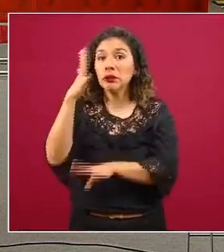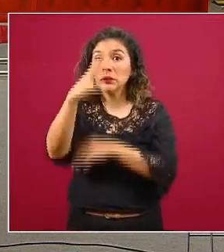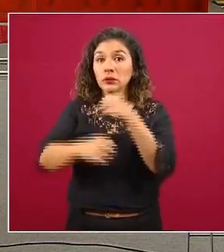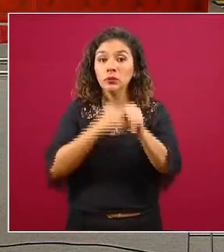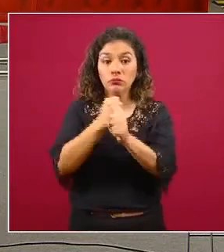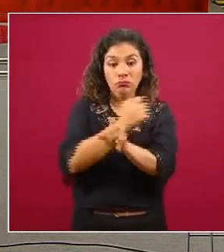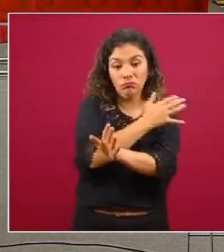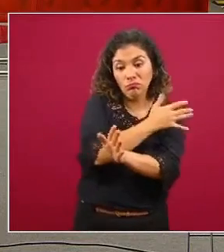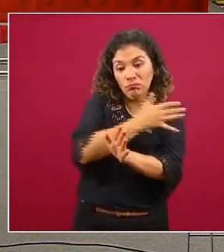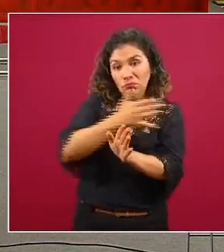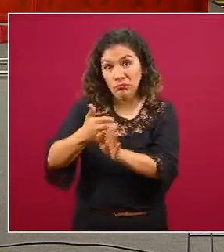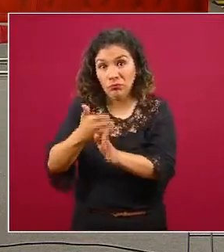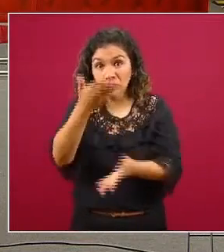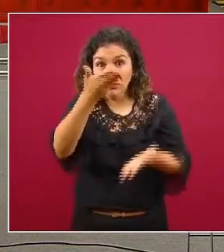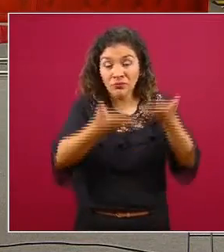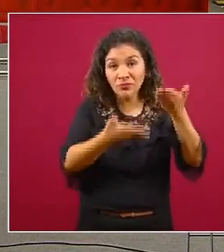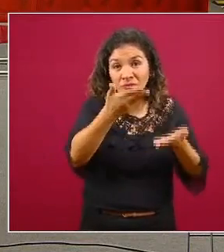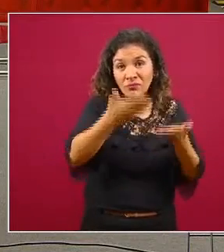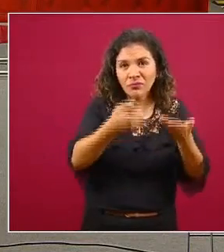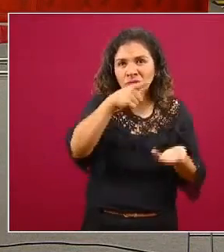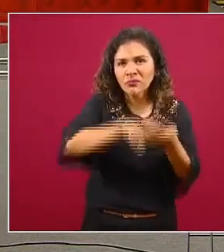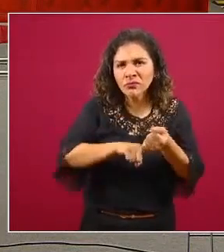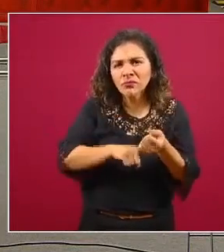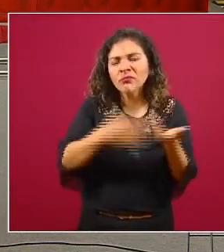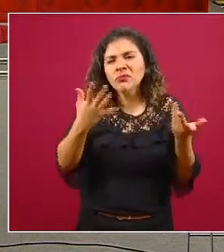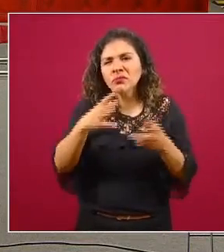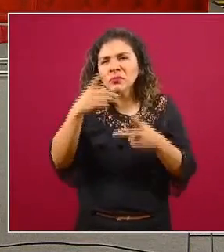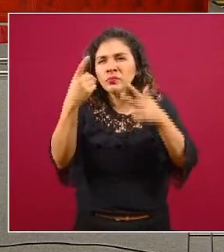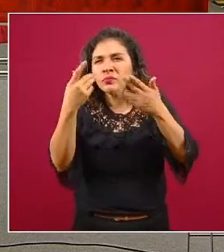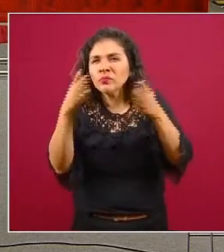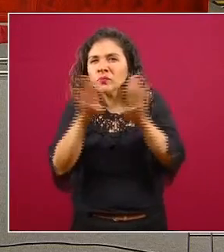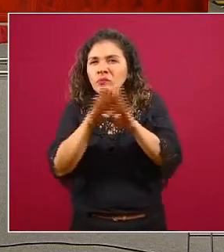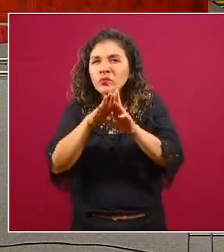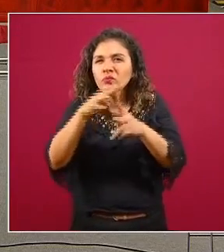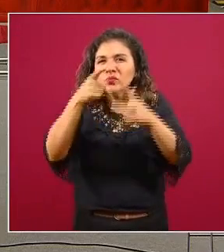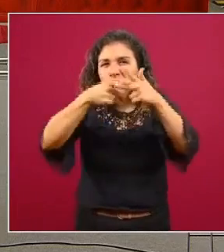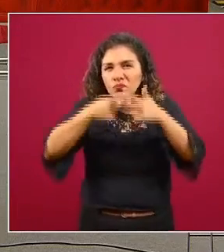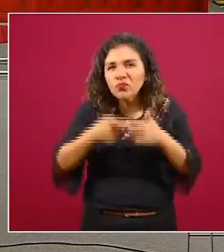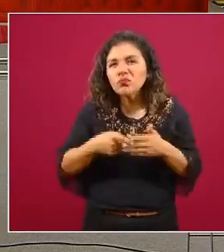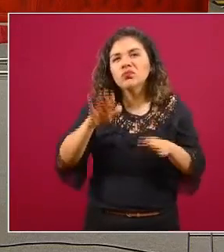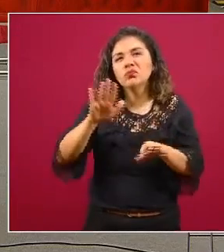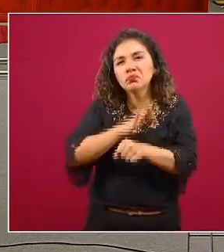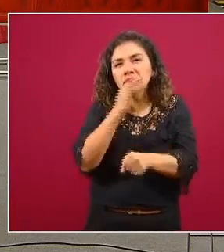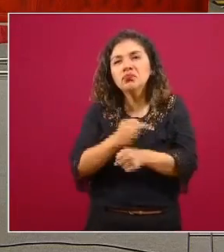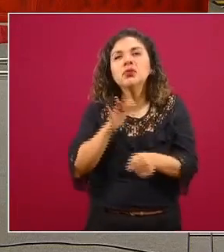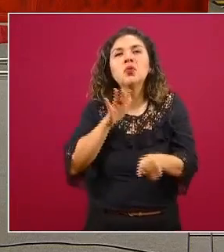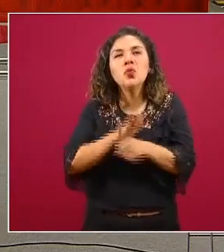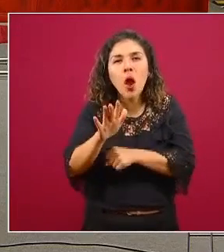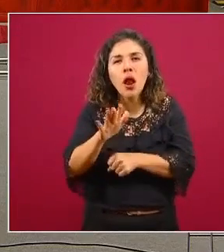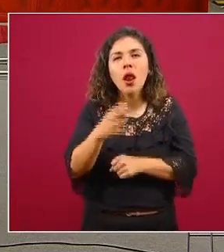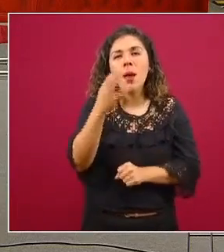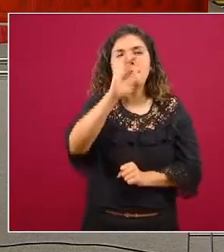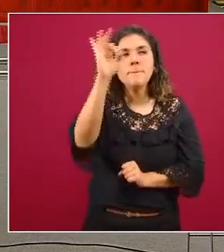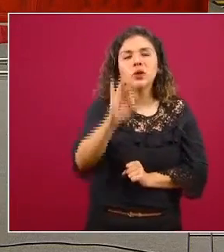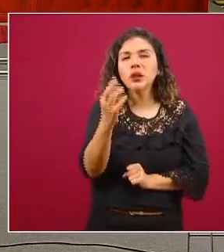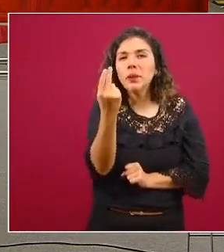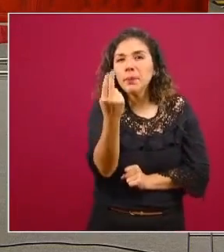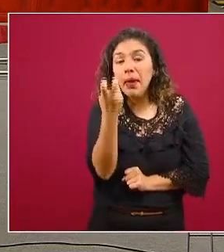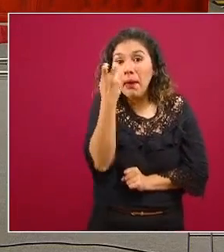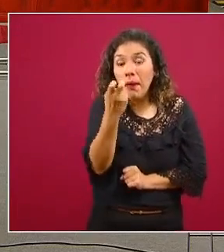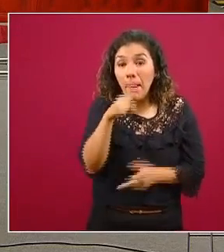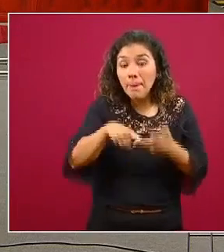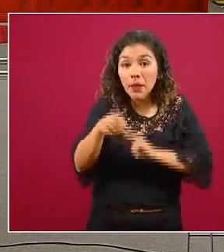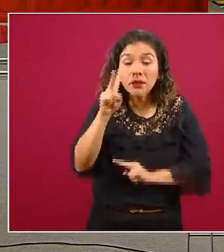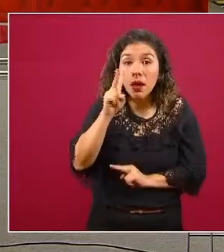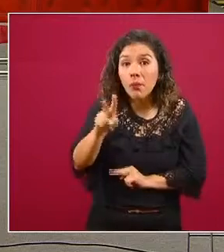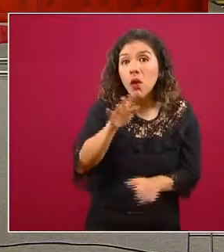años con lo que se compararon cuál fue el promedio cuál fue la mediana cuál fue el percentil 25 y tomamos como para ver a